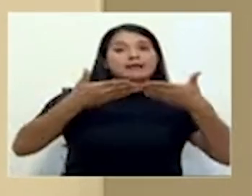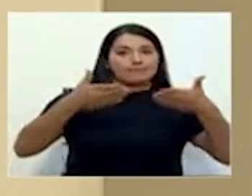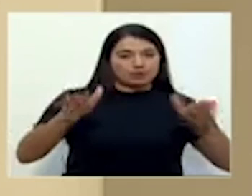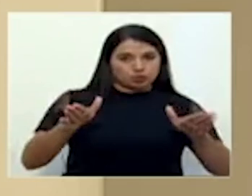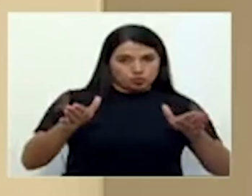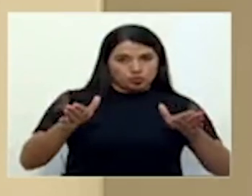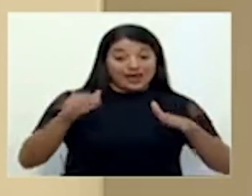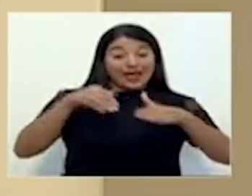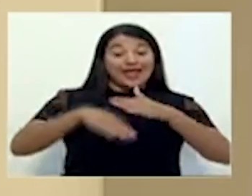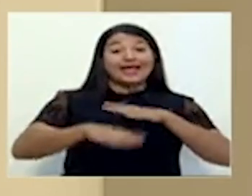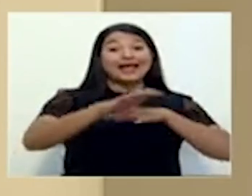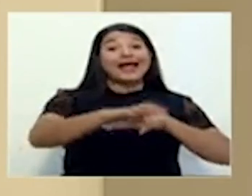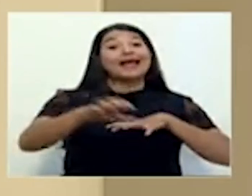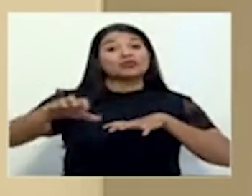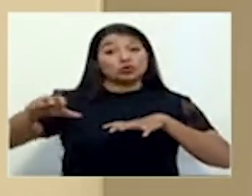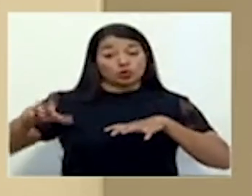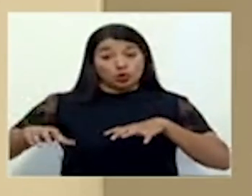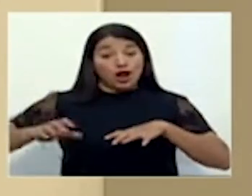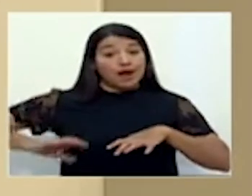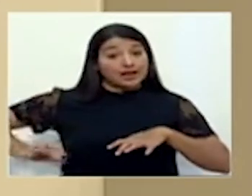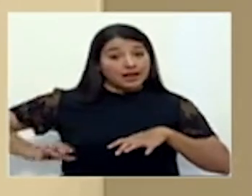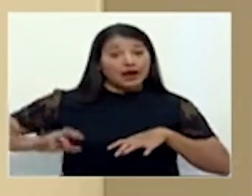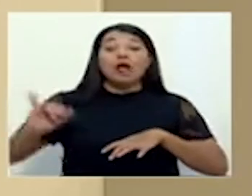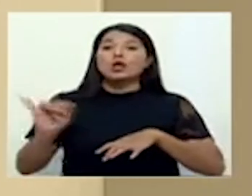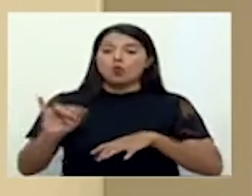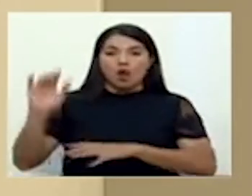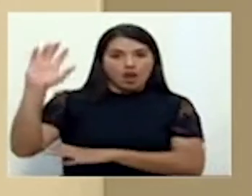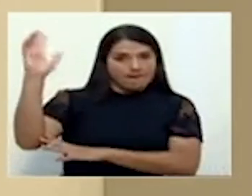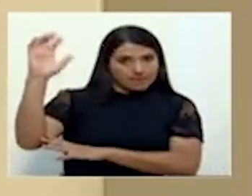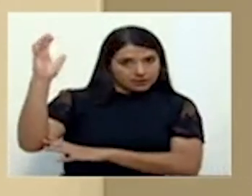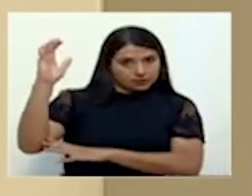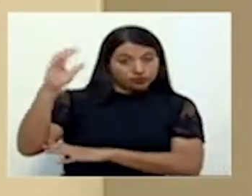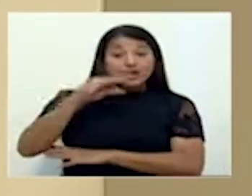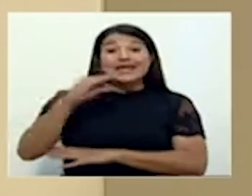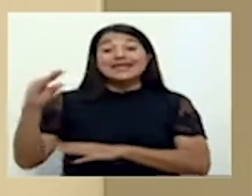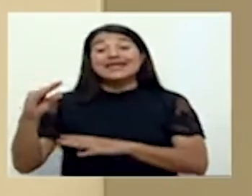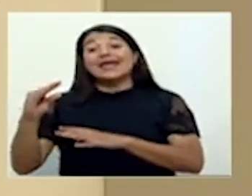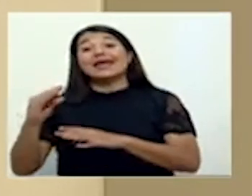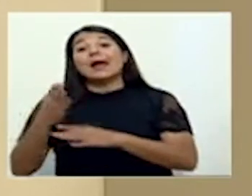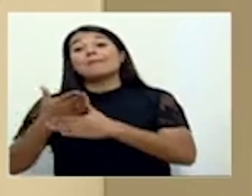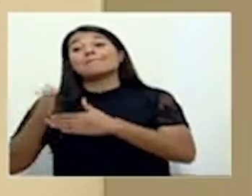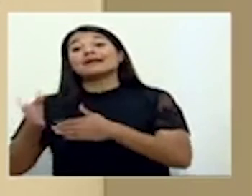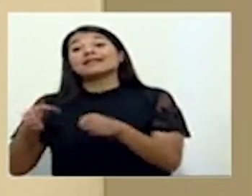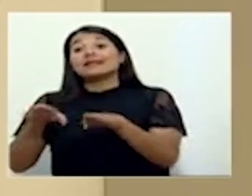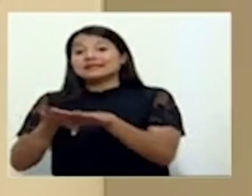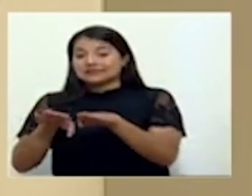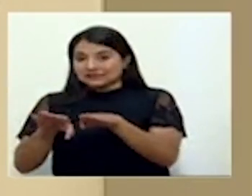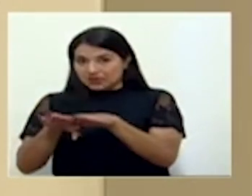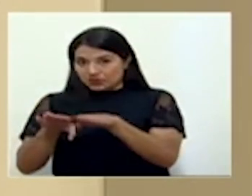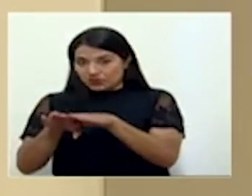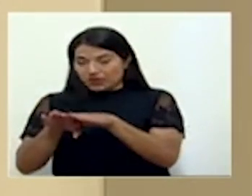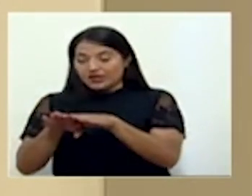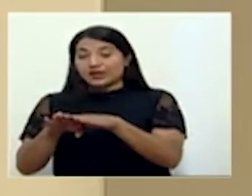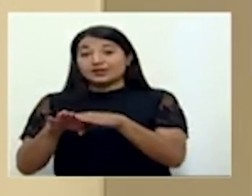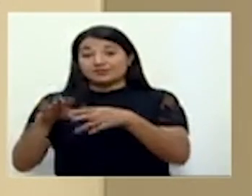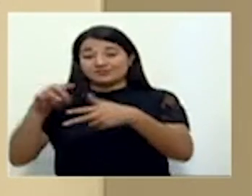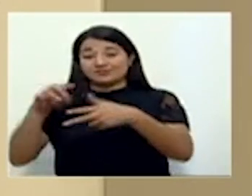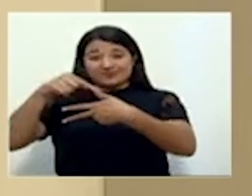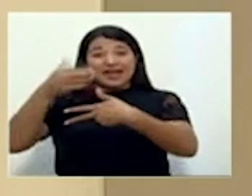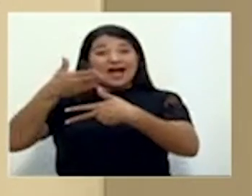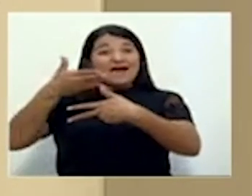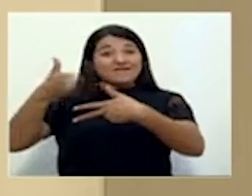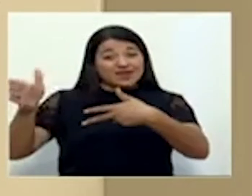en cantones naranja como en cantones amarillo y en etapa de cierre sólo en cantones con alerta